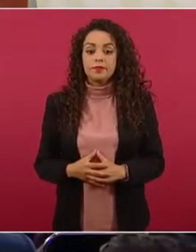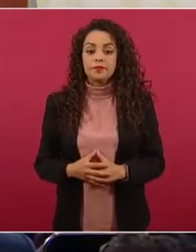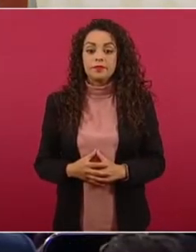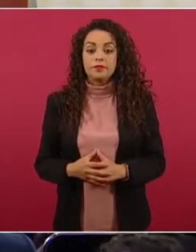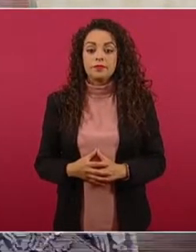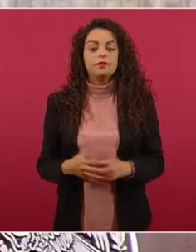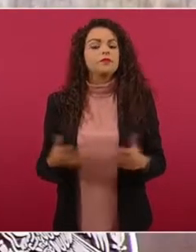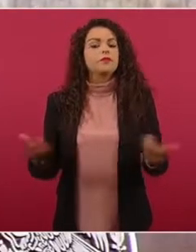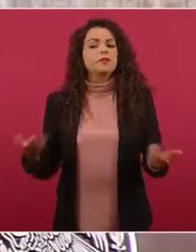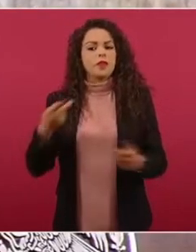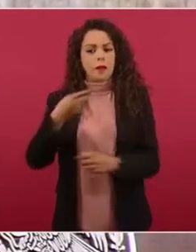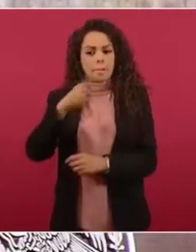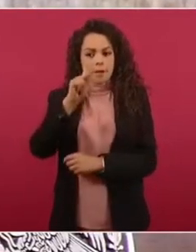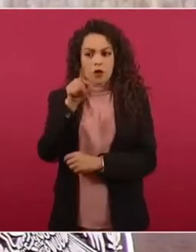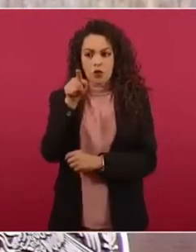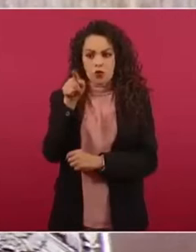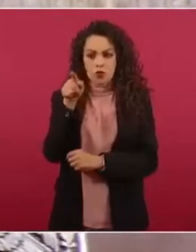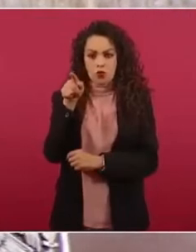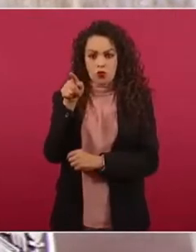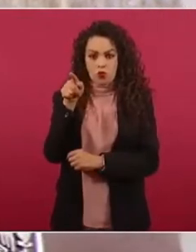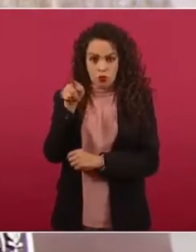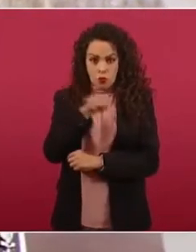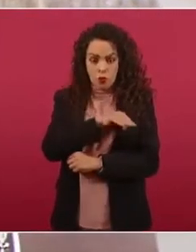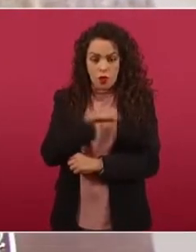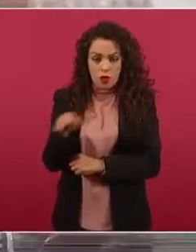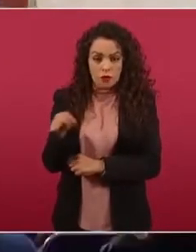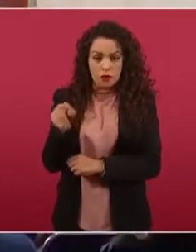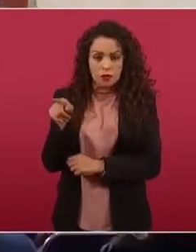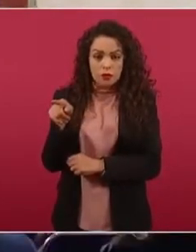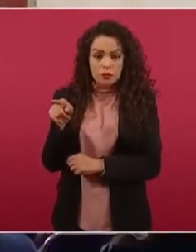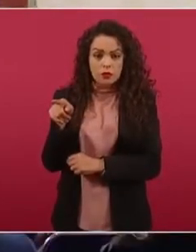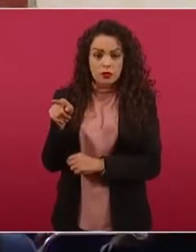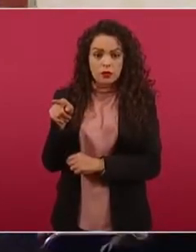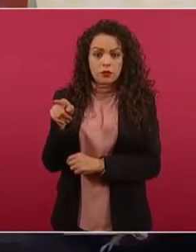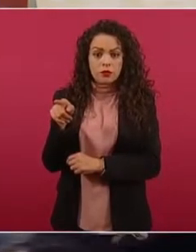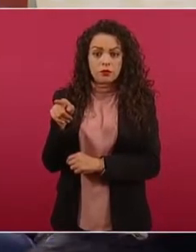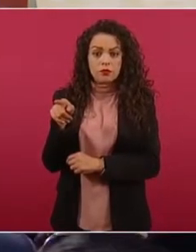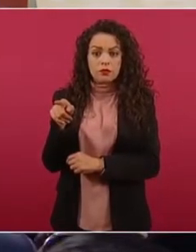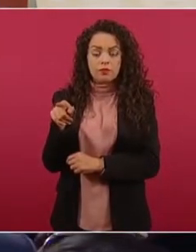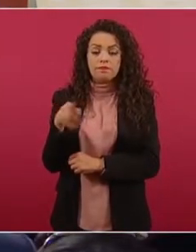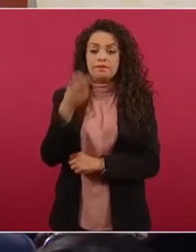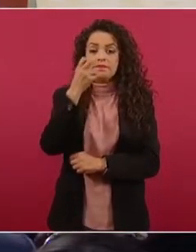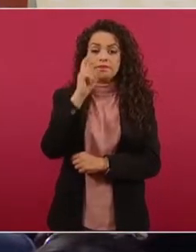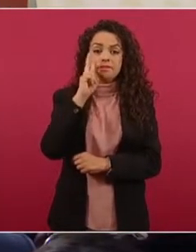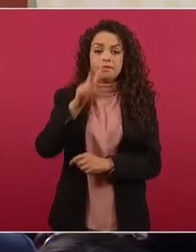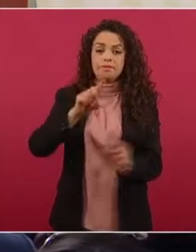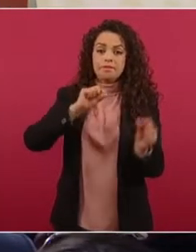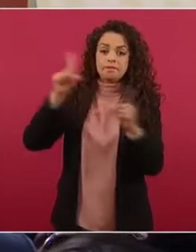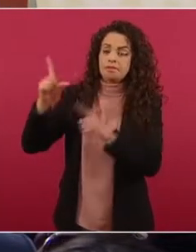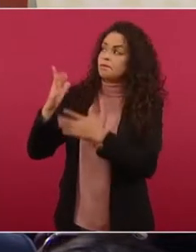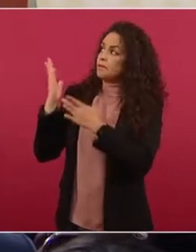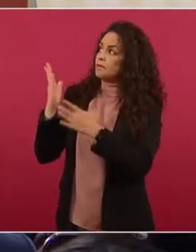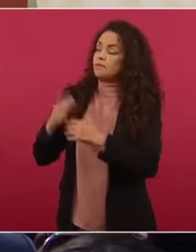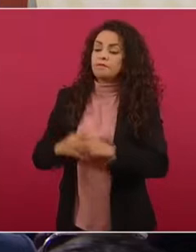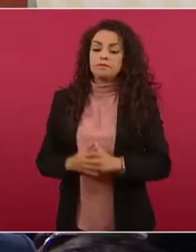Pero tú puedes… Ahí está el político. ¿Cuántos participaron? Se